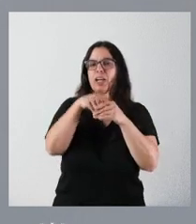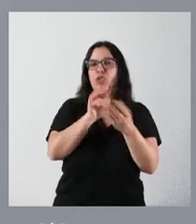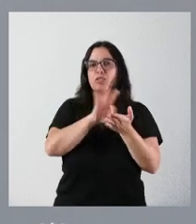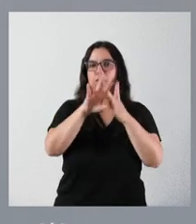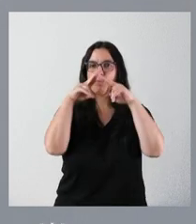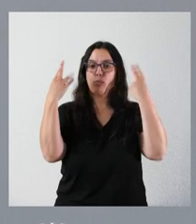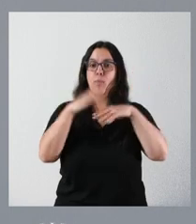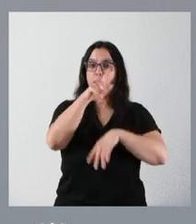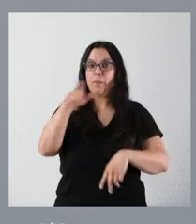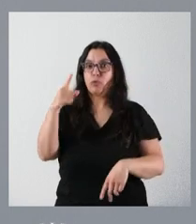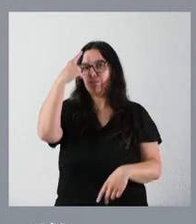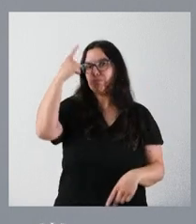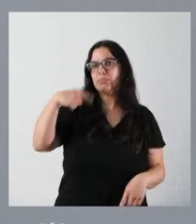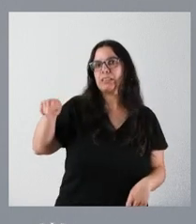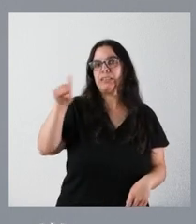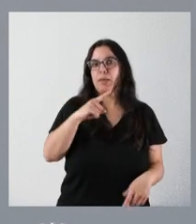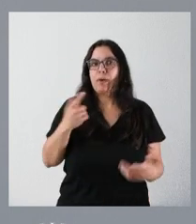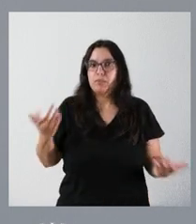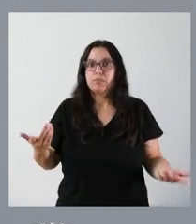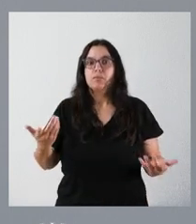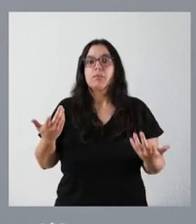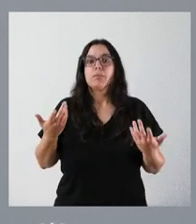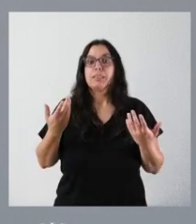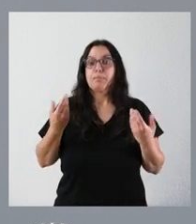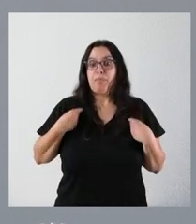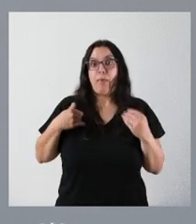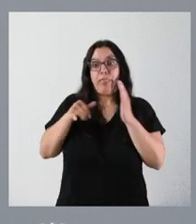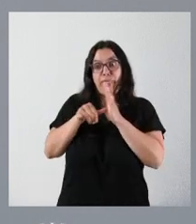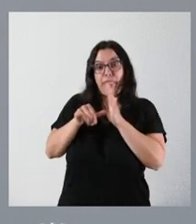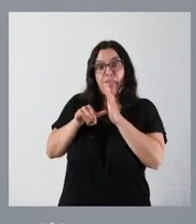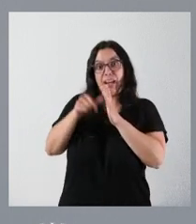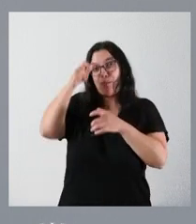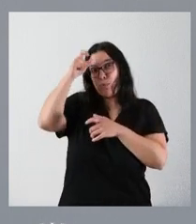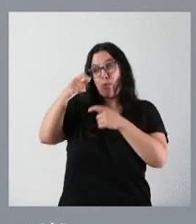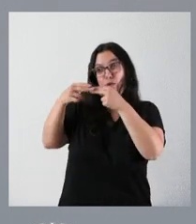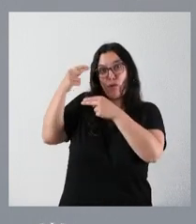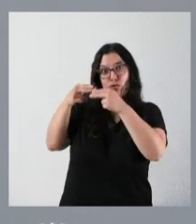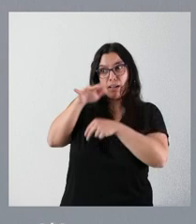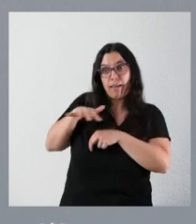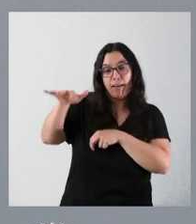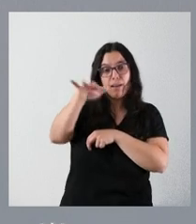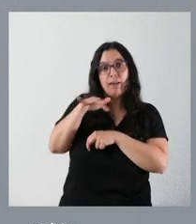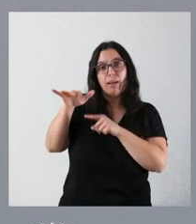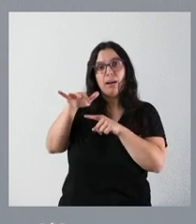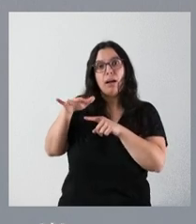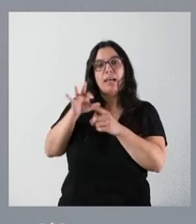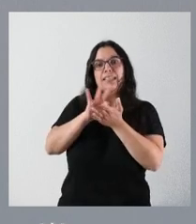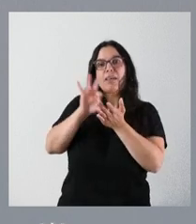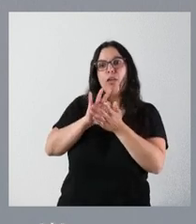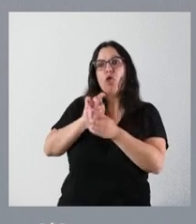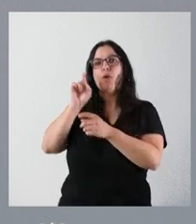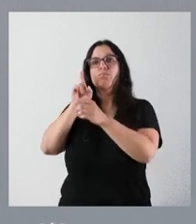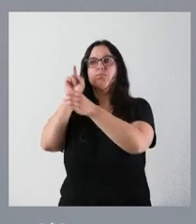ciudadanos sepan que, residiendo en estos municipios, qué servicios pueden acceder,